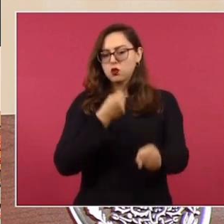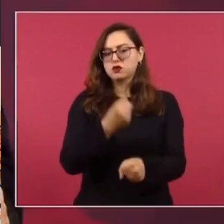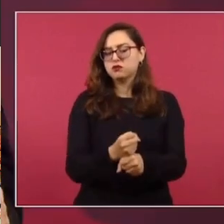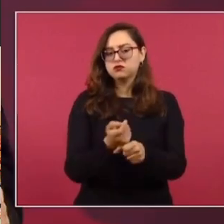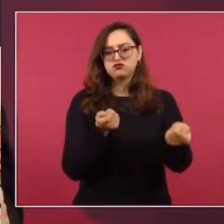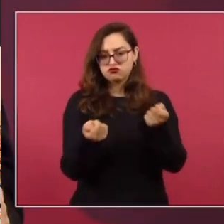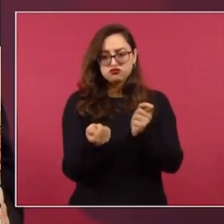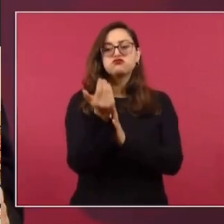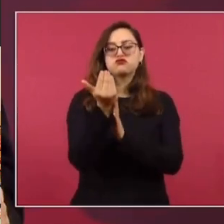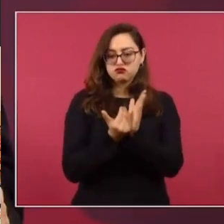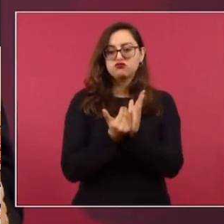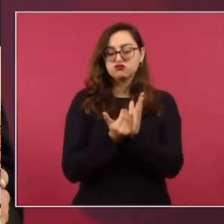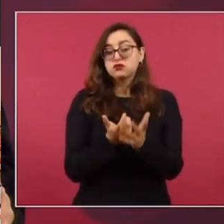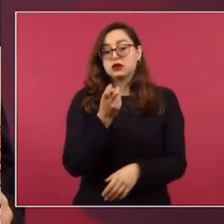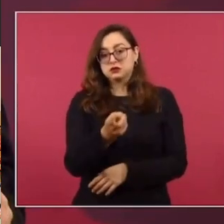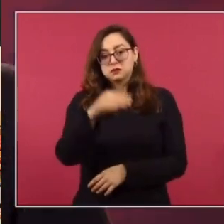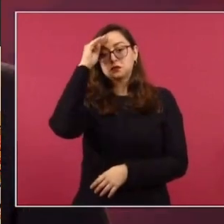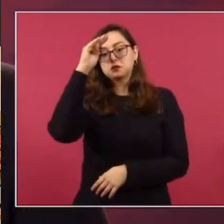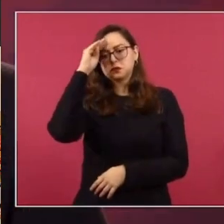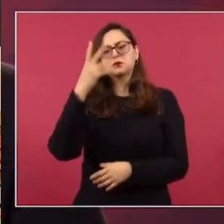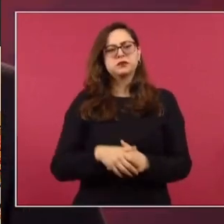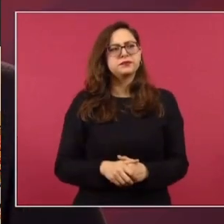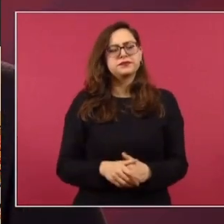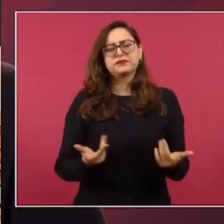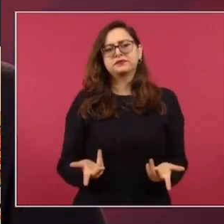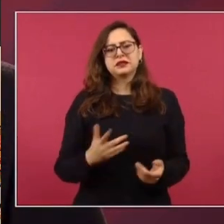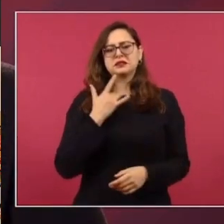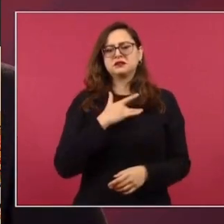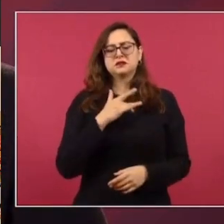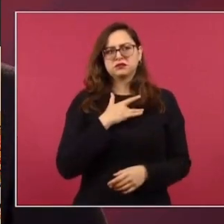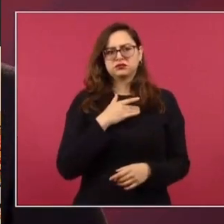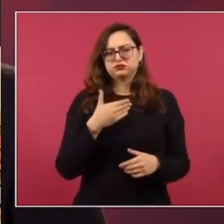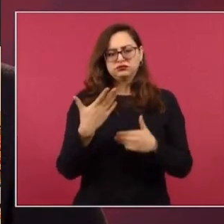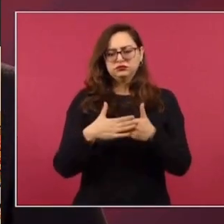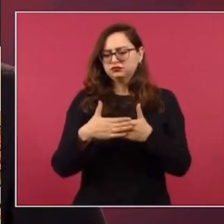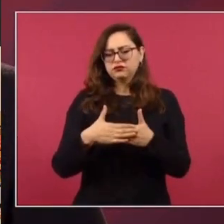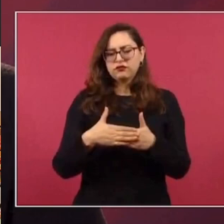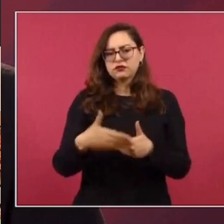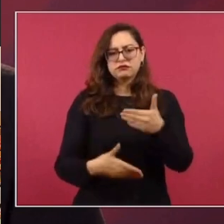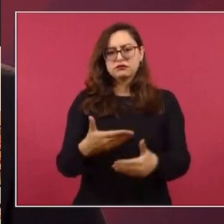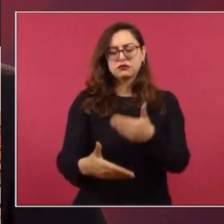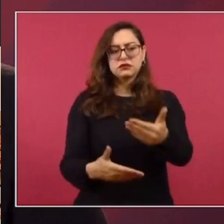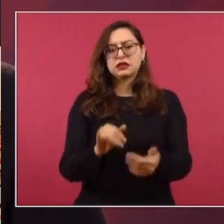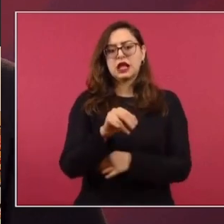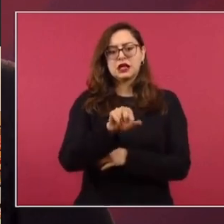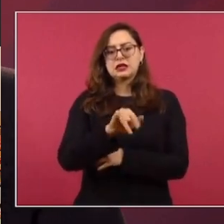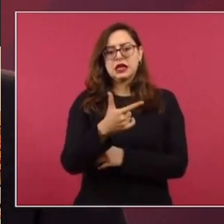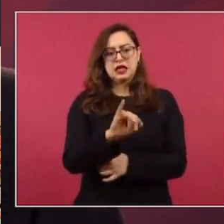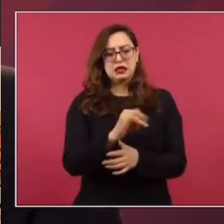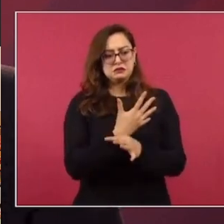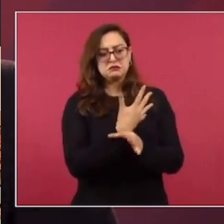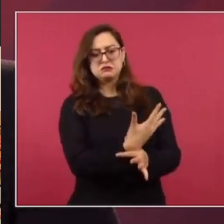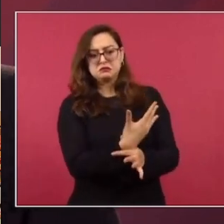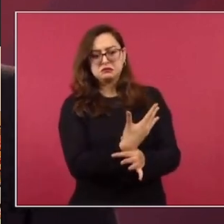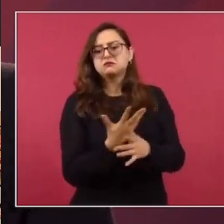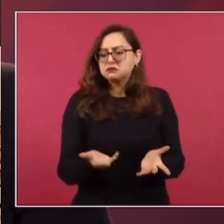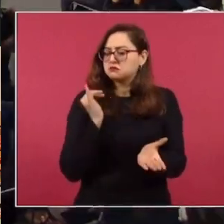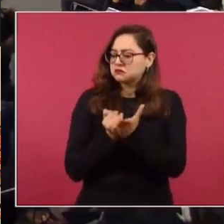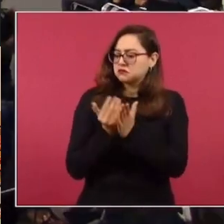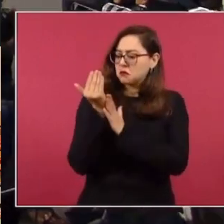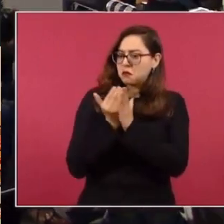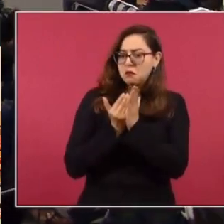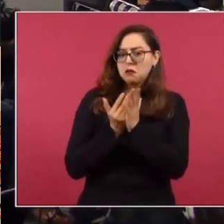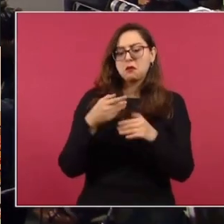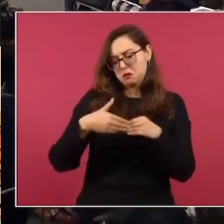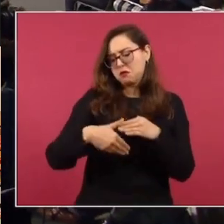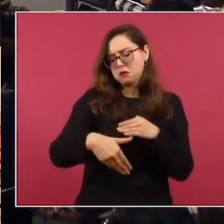eso es lo que estamos proyectando. Yo creo que en los datos que dé a conocer el Inegi sobre la inflación ya se va a ver la disminución